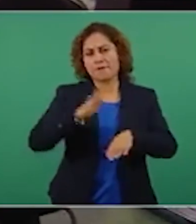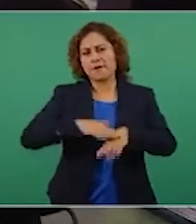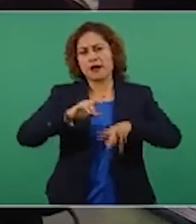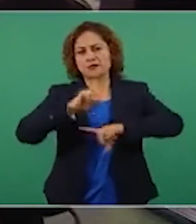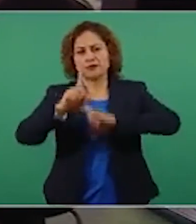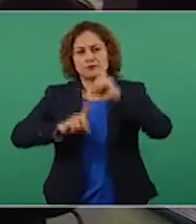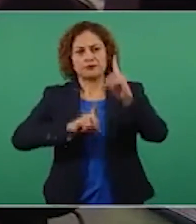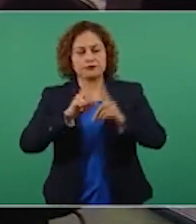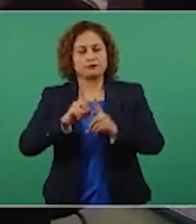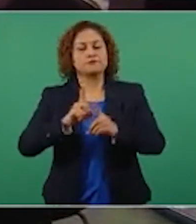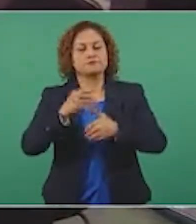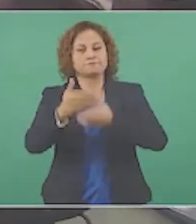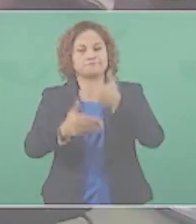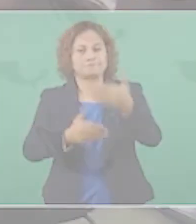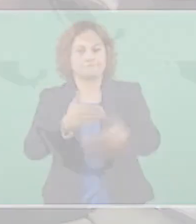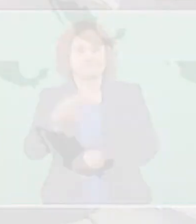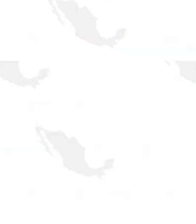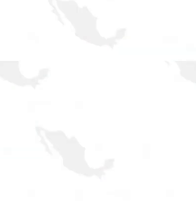pero es empezar.